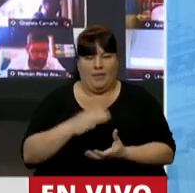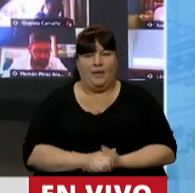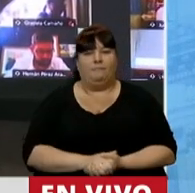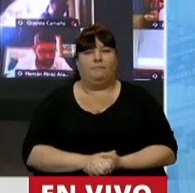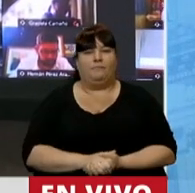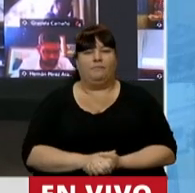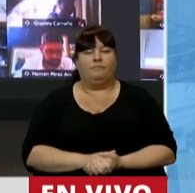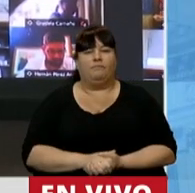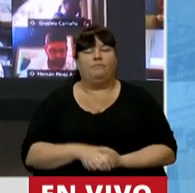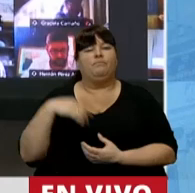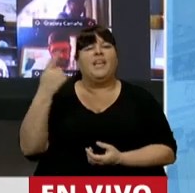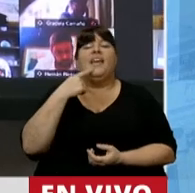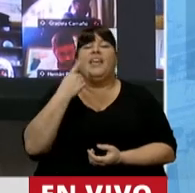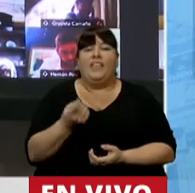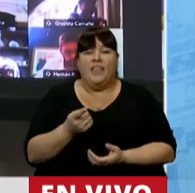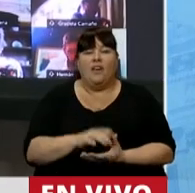Se nos ha dicho